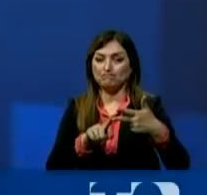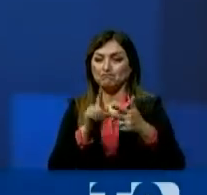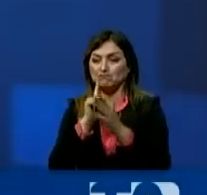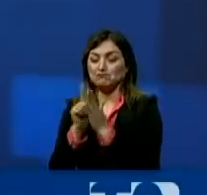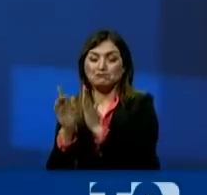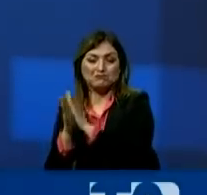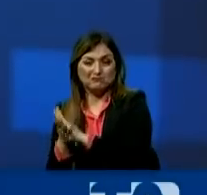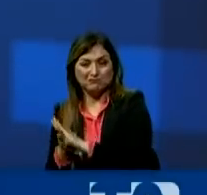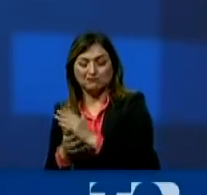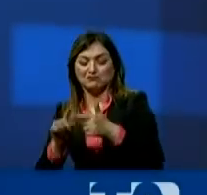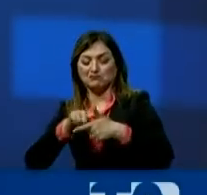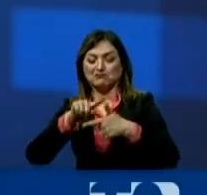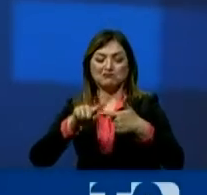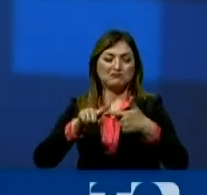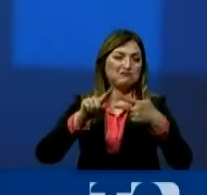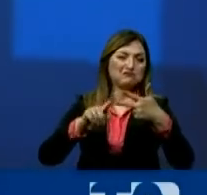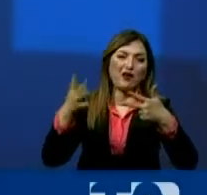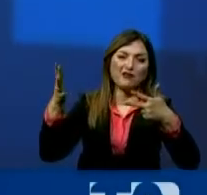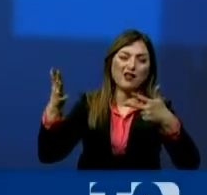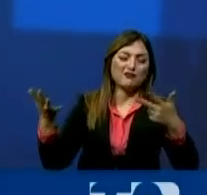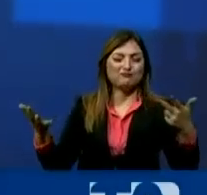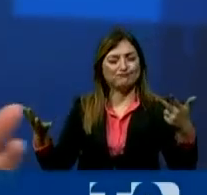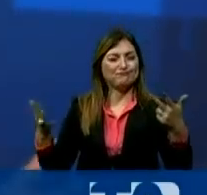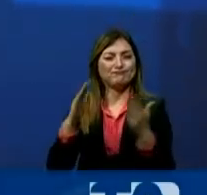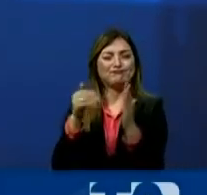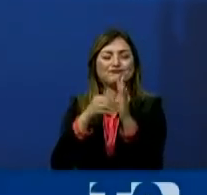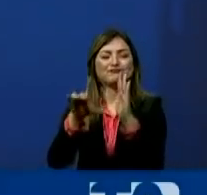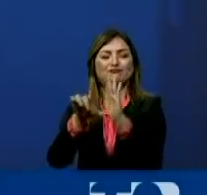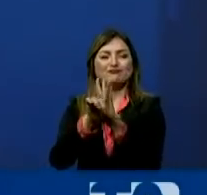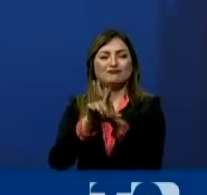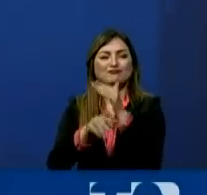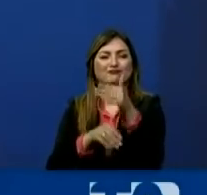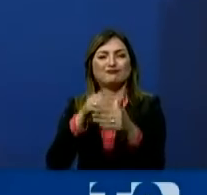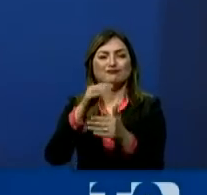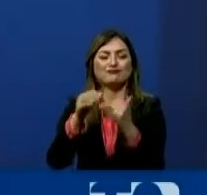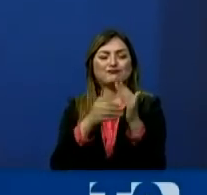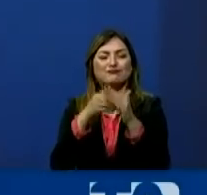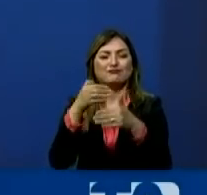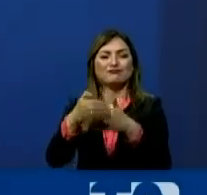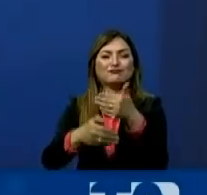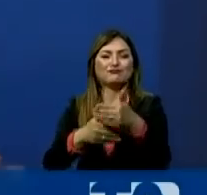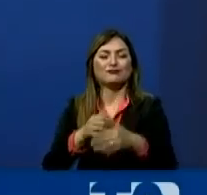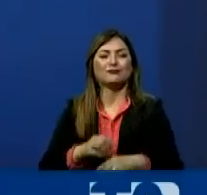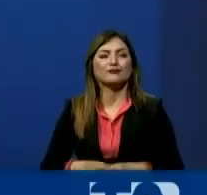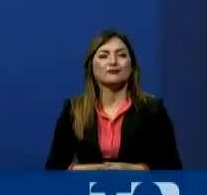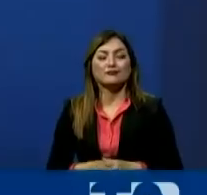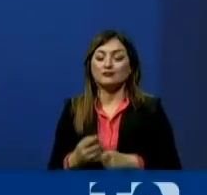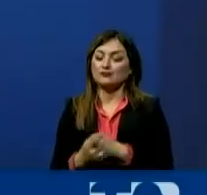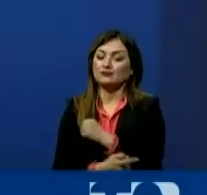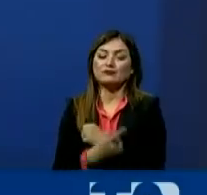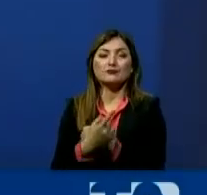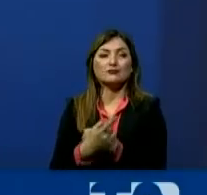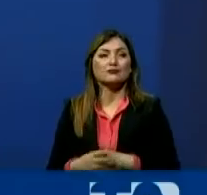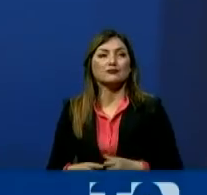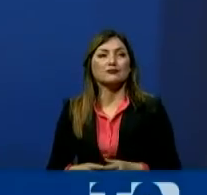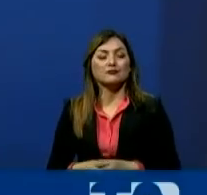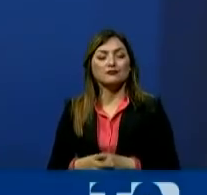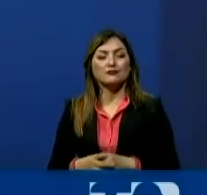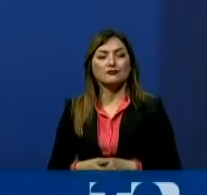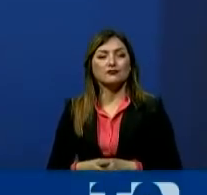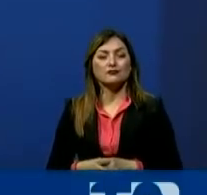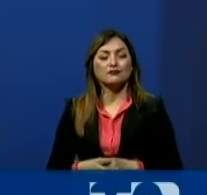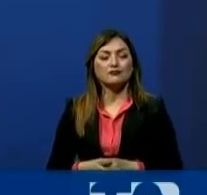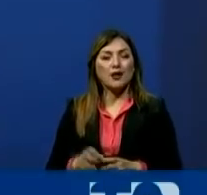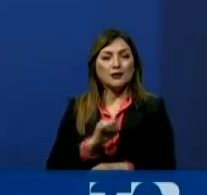acusación, no hay el órgano calificador, están violando el debido proceso. Entonces, hay bienes, sanciones y